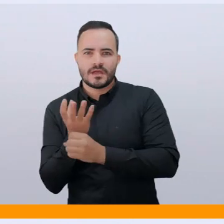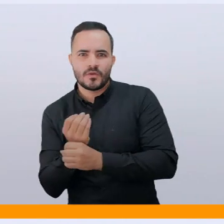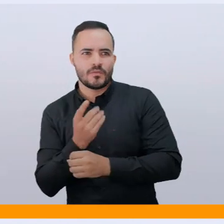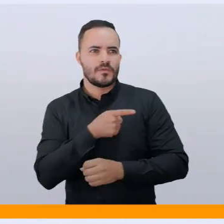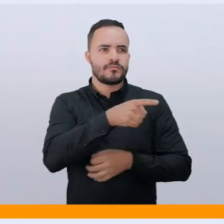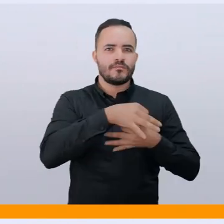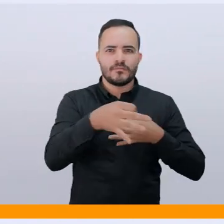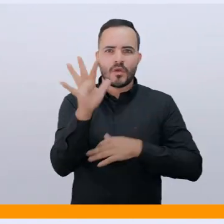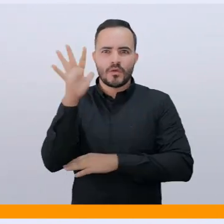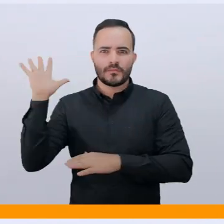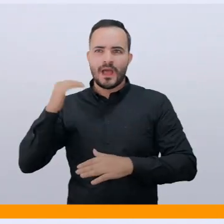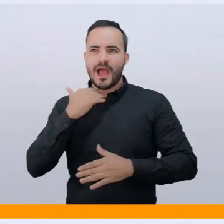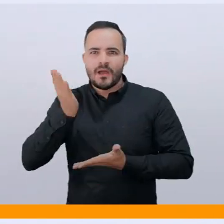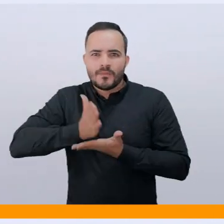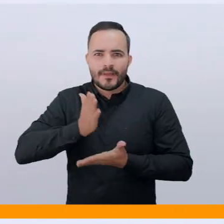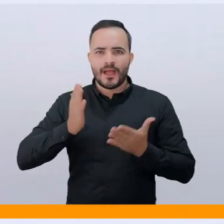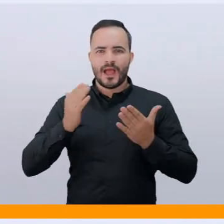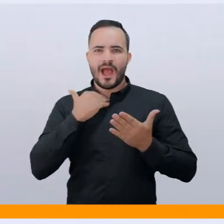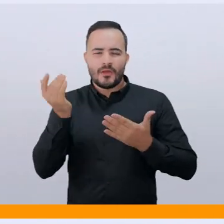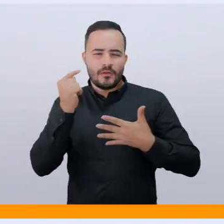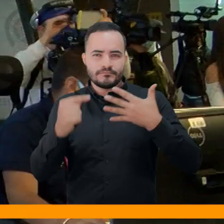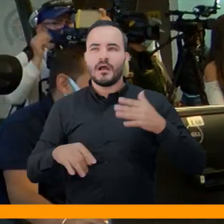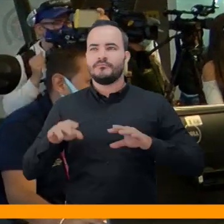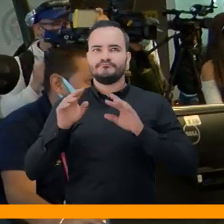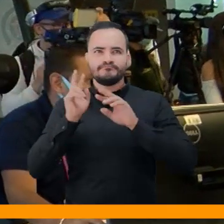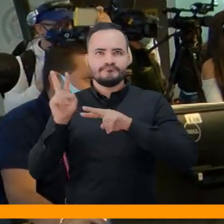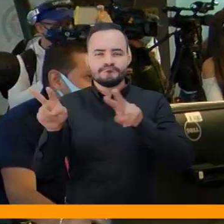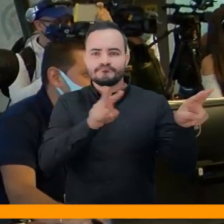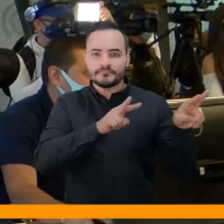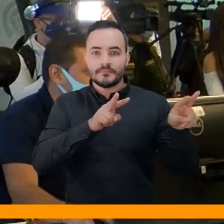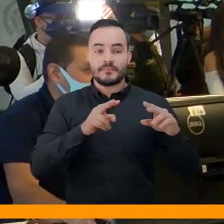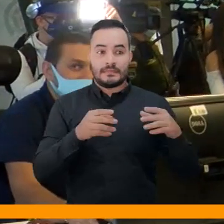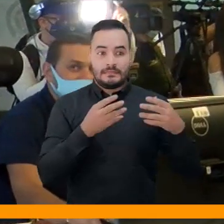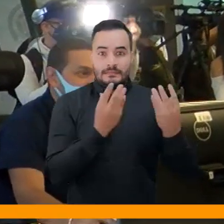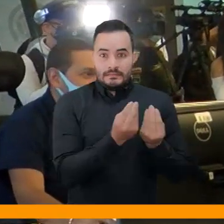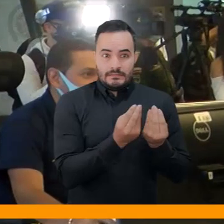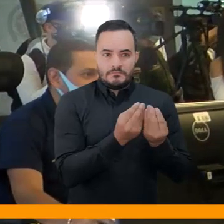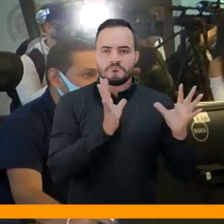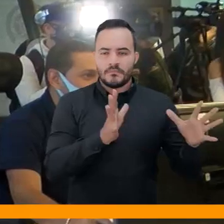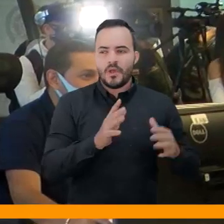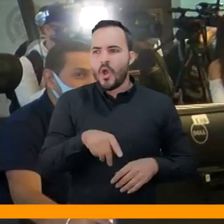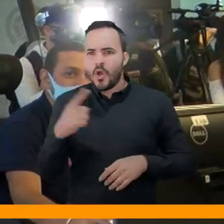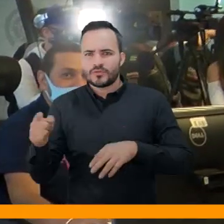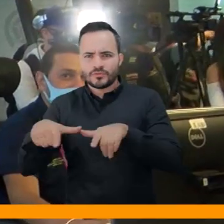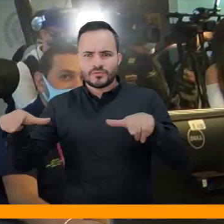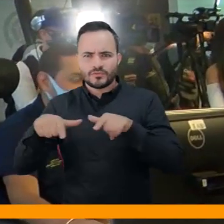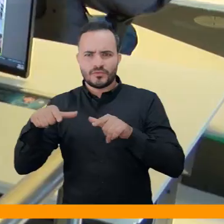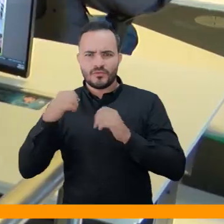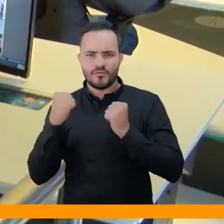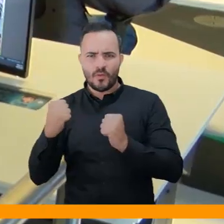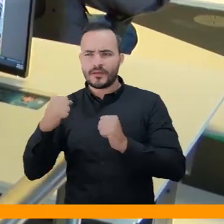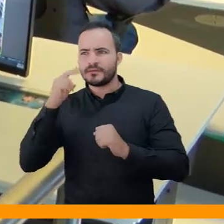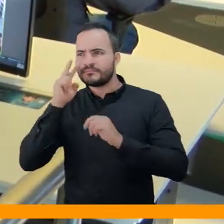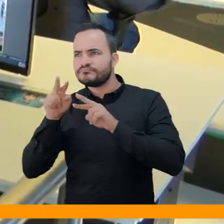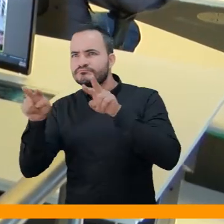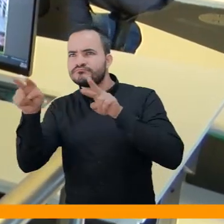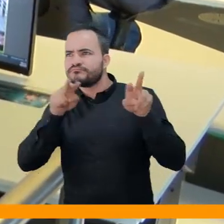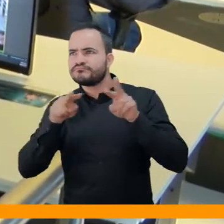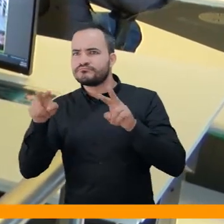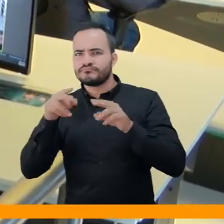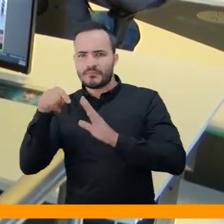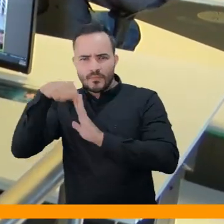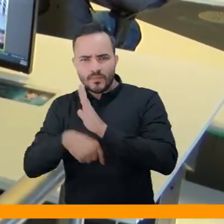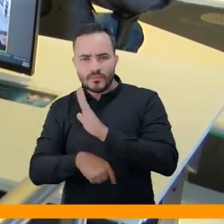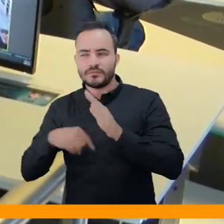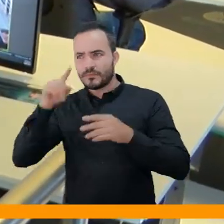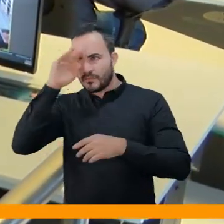de la ciudad. Asimismo, cuenta con dos salas de crisis, espacios para la toma de decisiones y una sala que permite un control